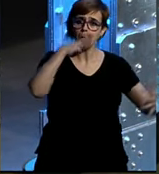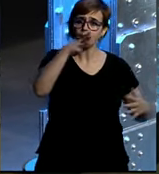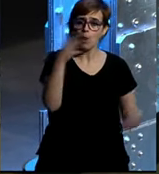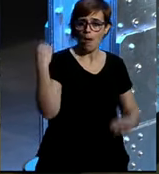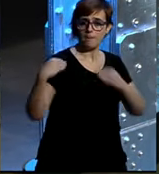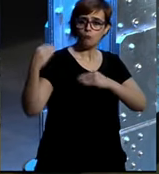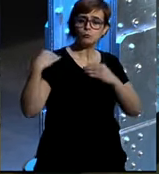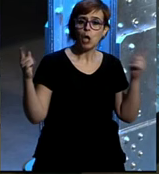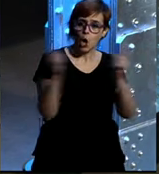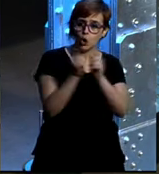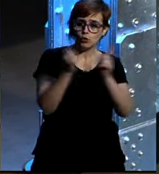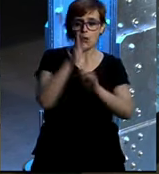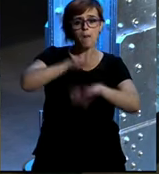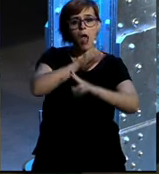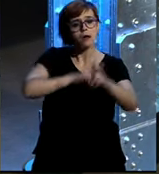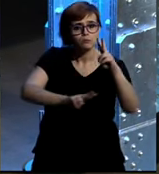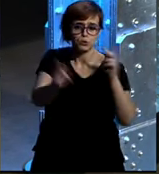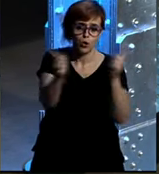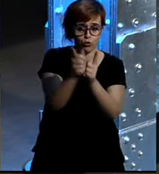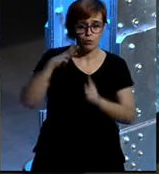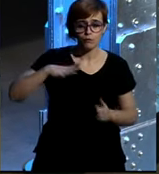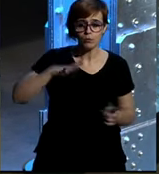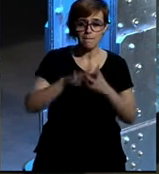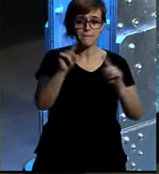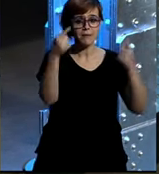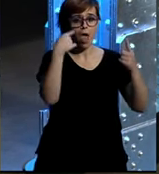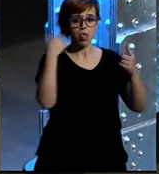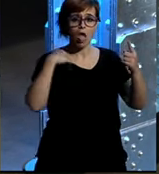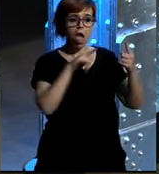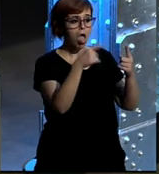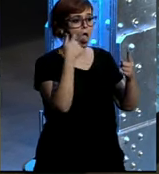breves que exigirán respuestas breves la primera la tenemos aquí